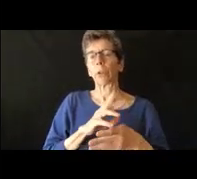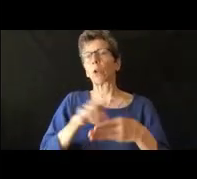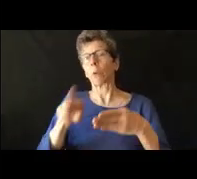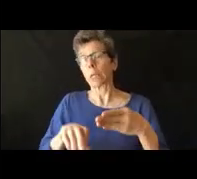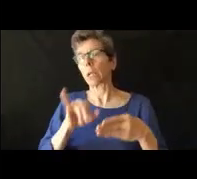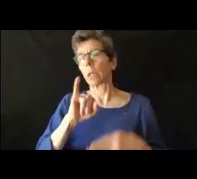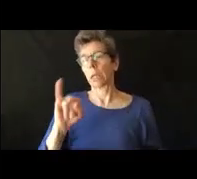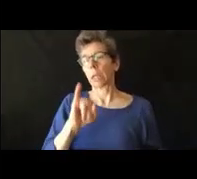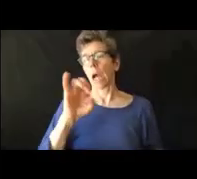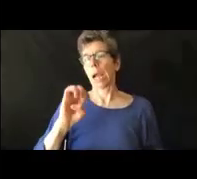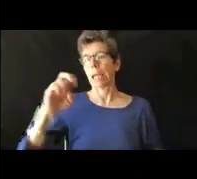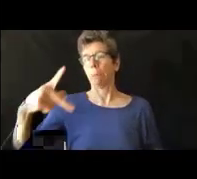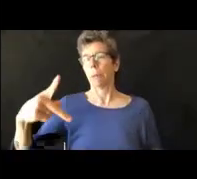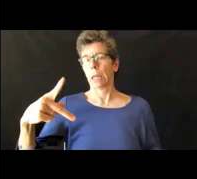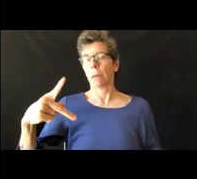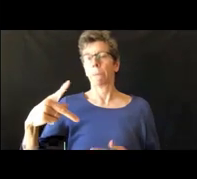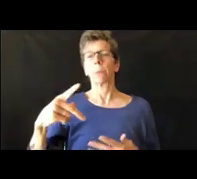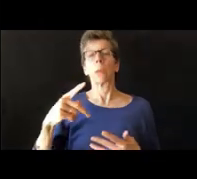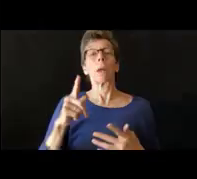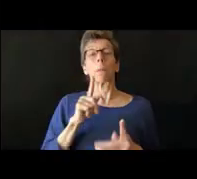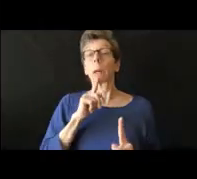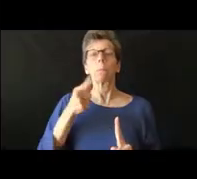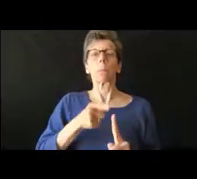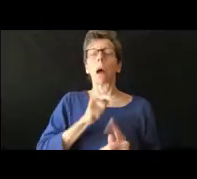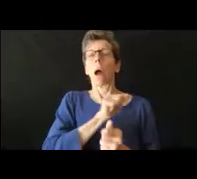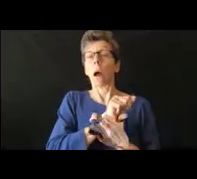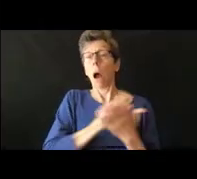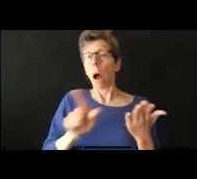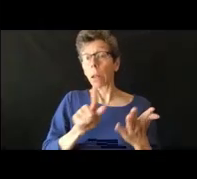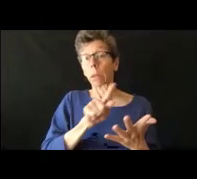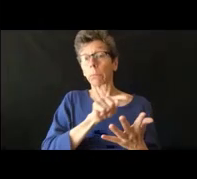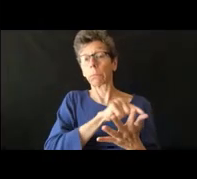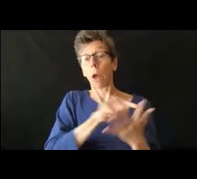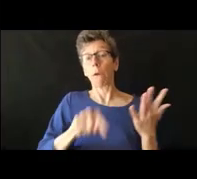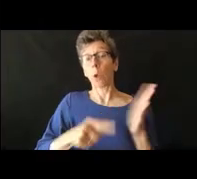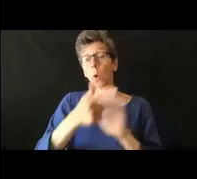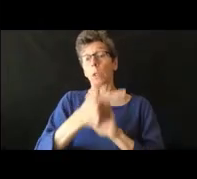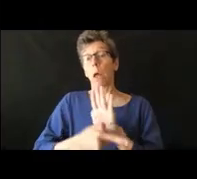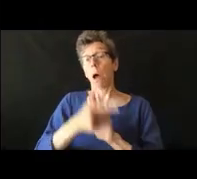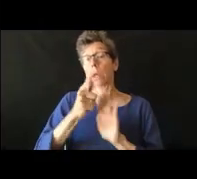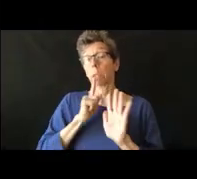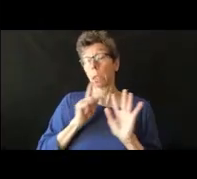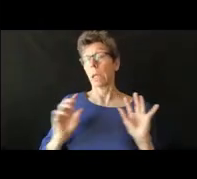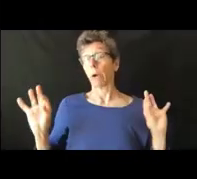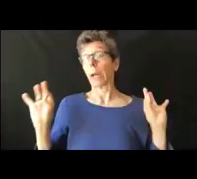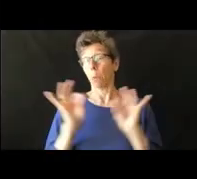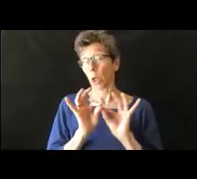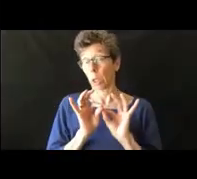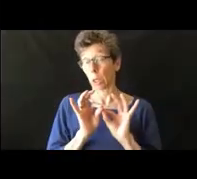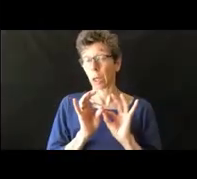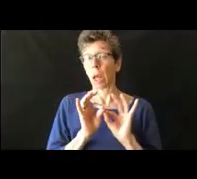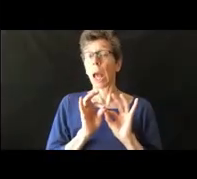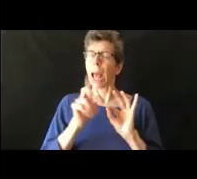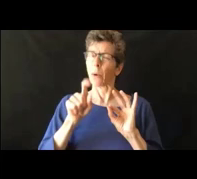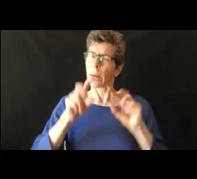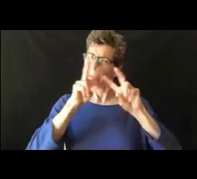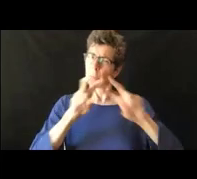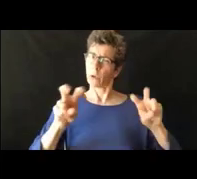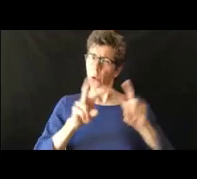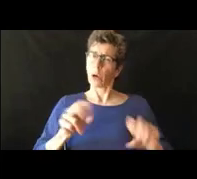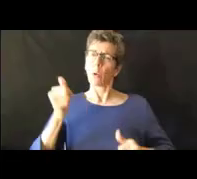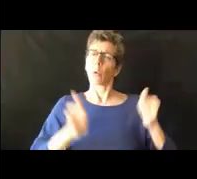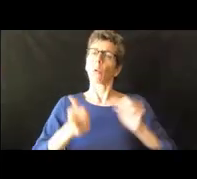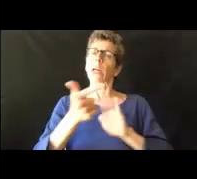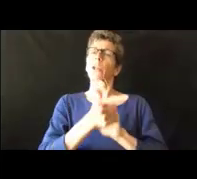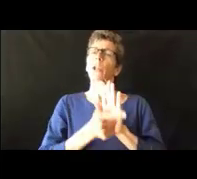son importantísimas. Entonces, cuando nosotros abogamos, cuando, dependiendo del problema que queremos resolver,